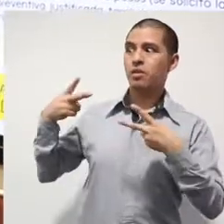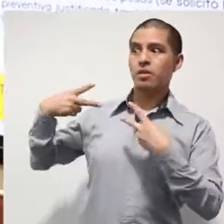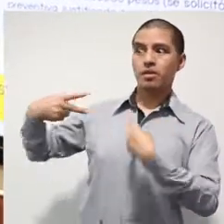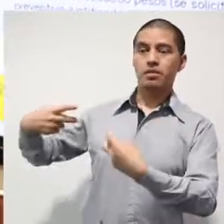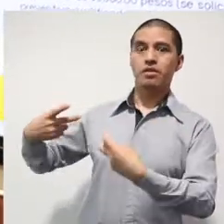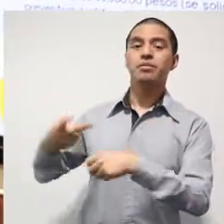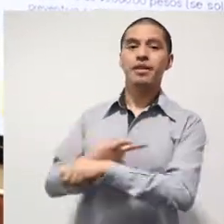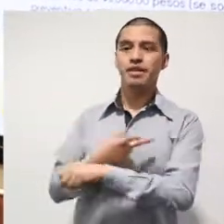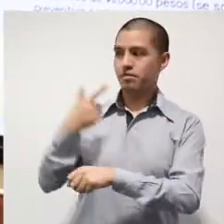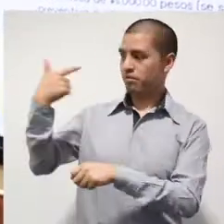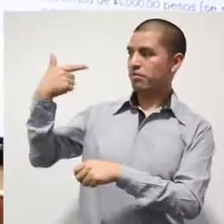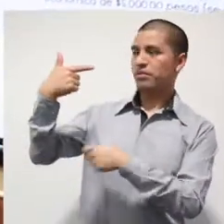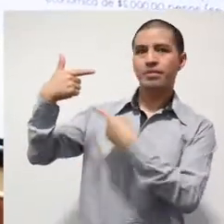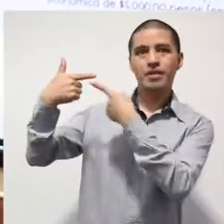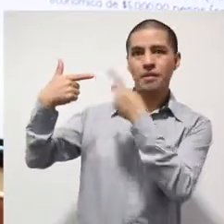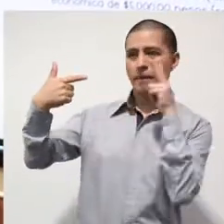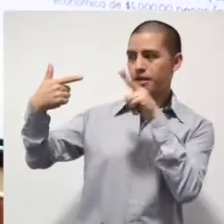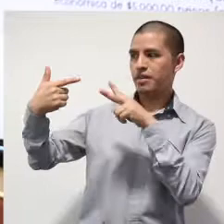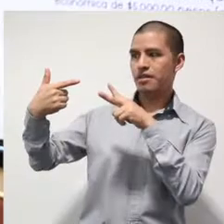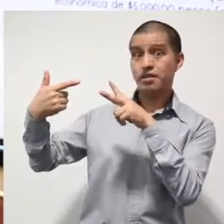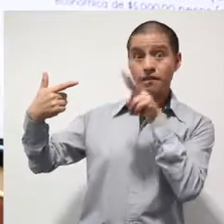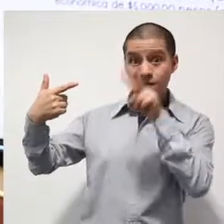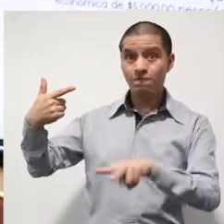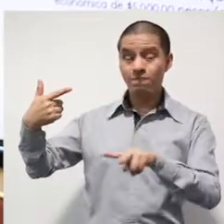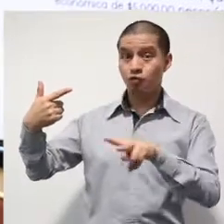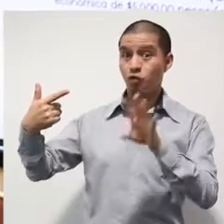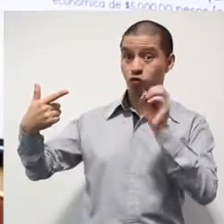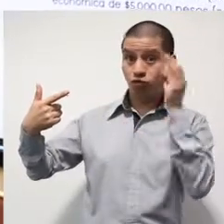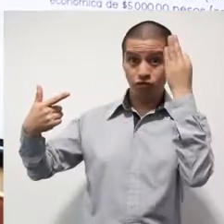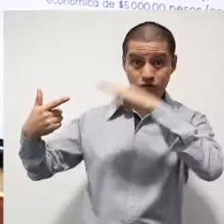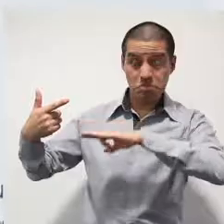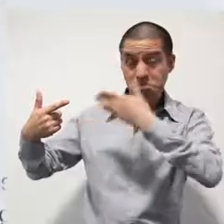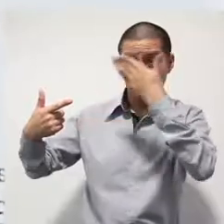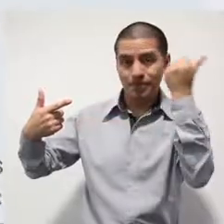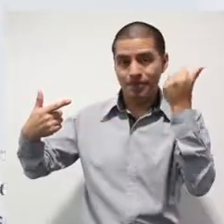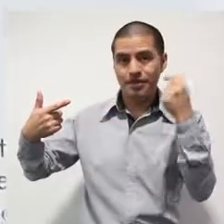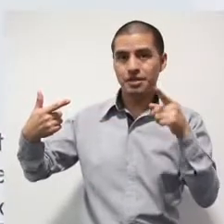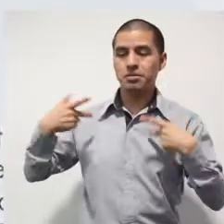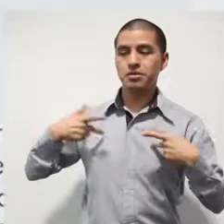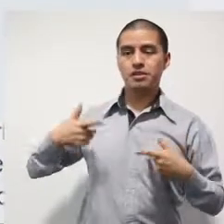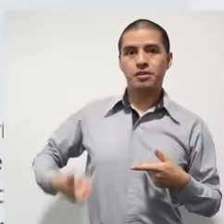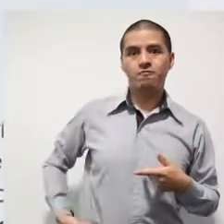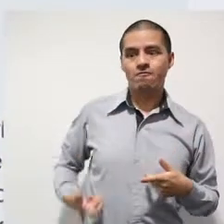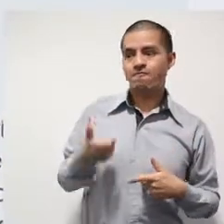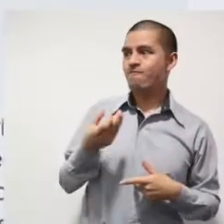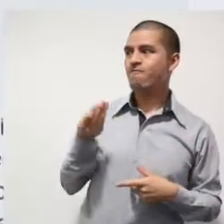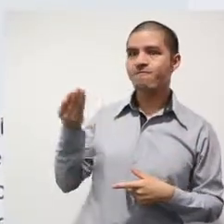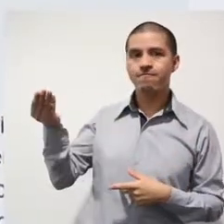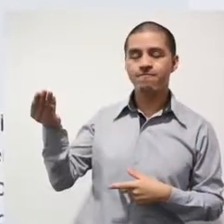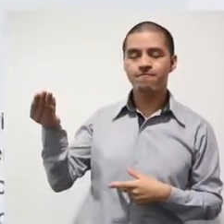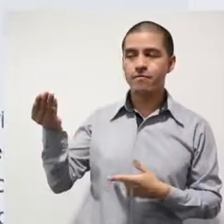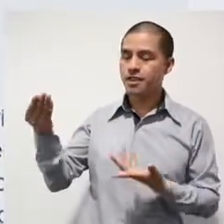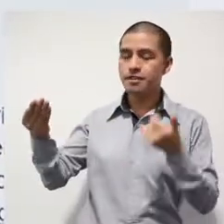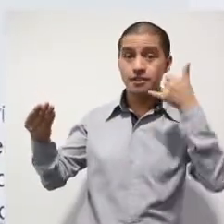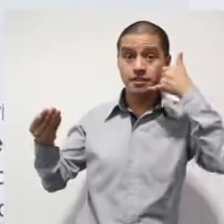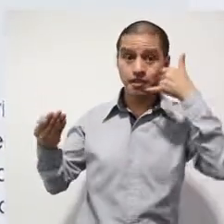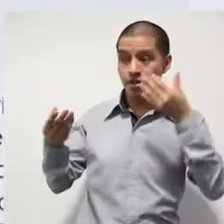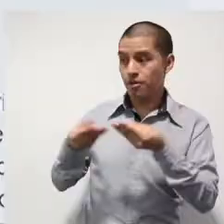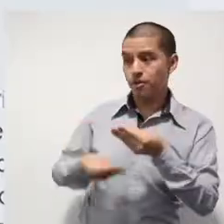sabe que es una réplica, simplemente ve la pistola y por eso entrega el dinero en efectivo,